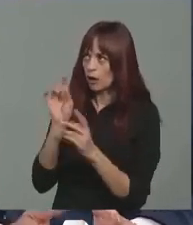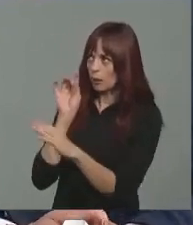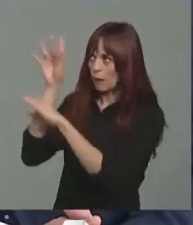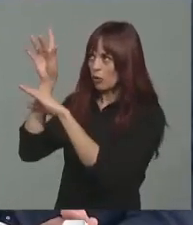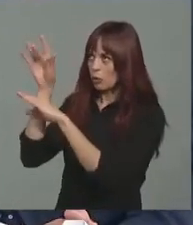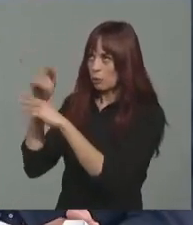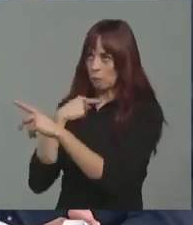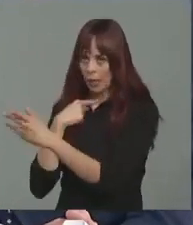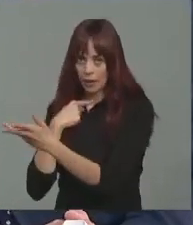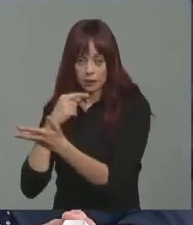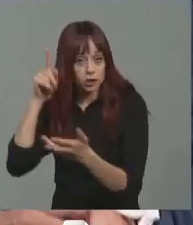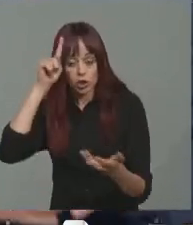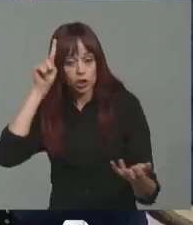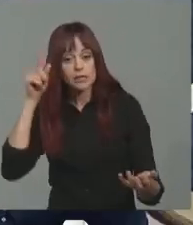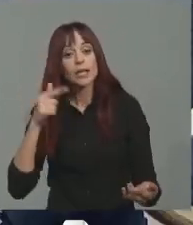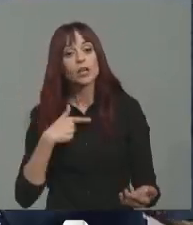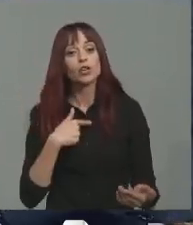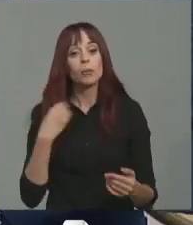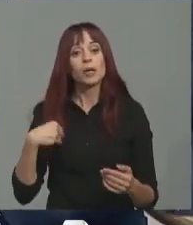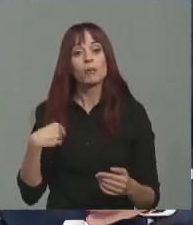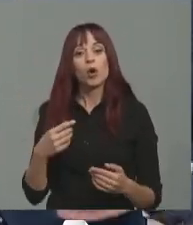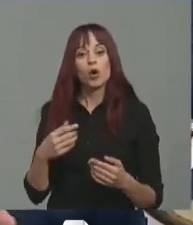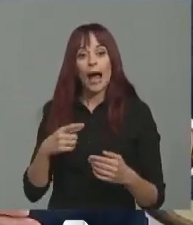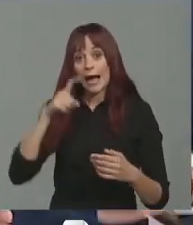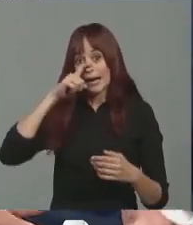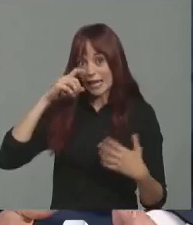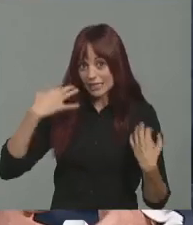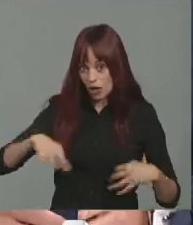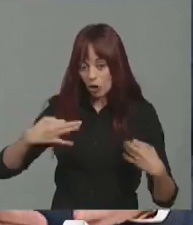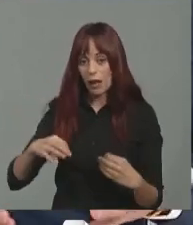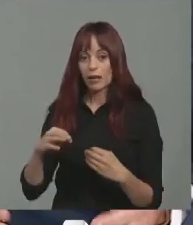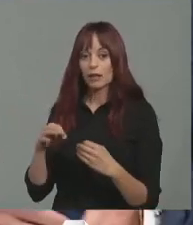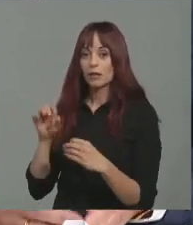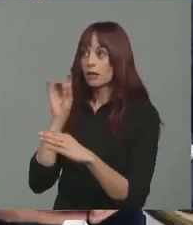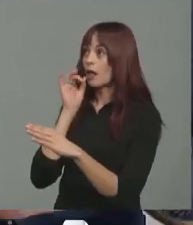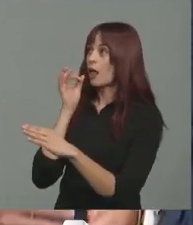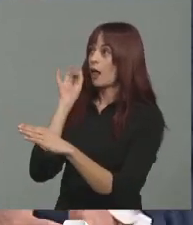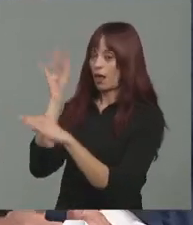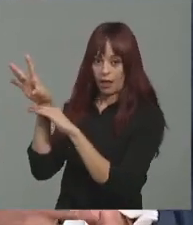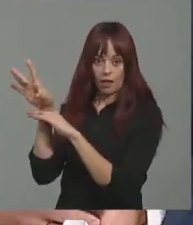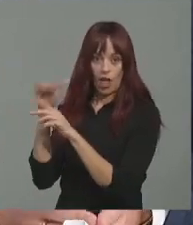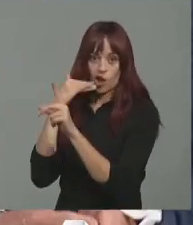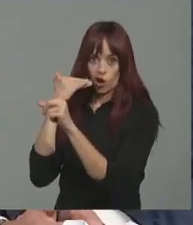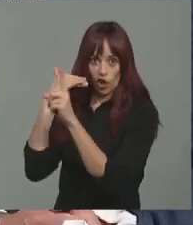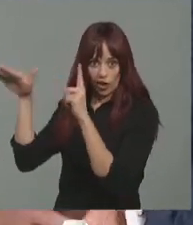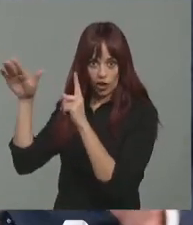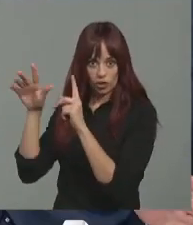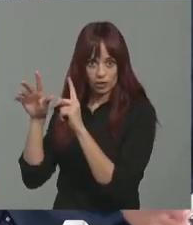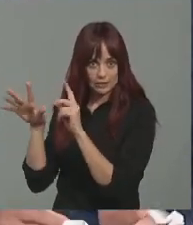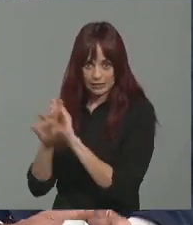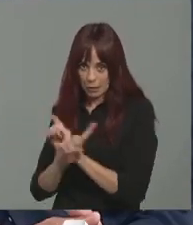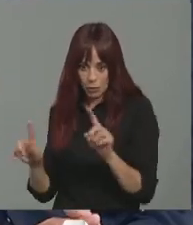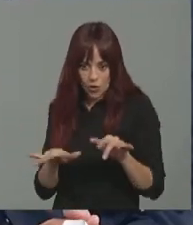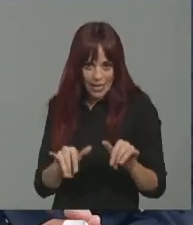las comunicaciones. He usado la tradicional, la clásica, la comunicación postal. Mire, por correo electrónico no